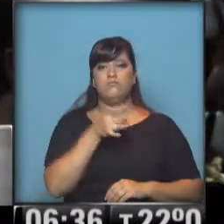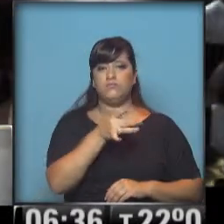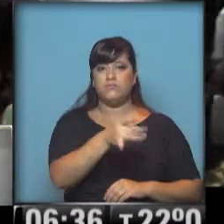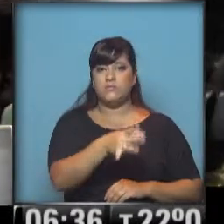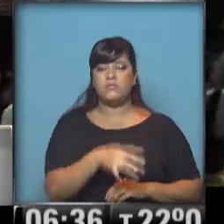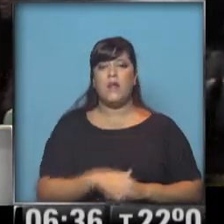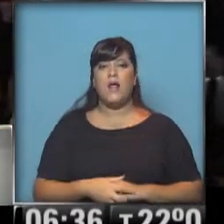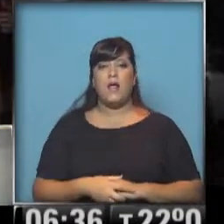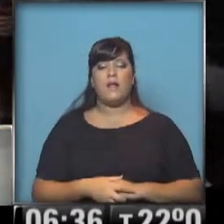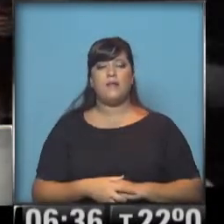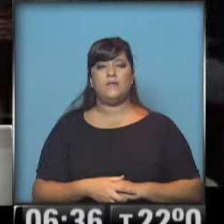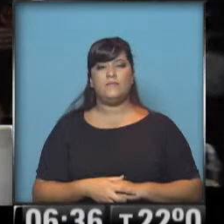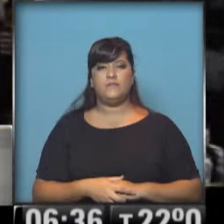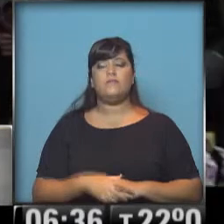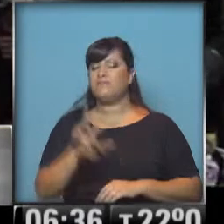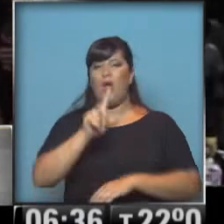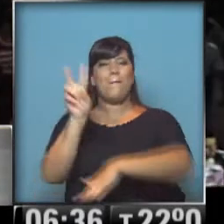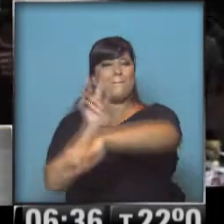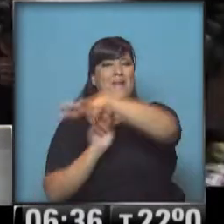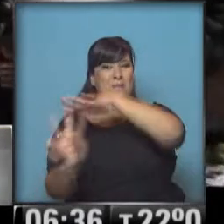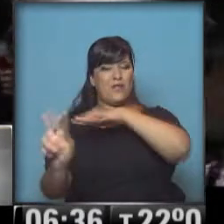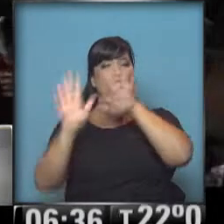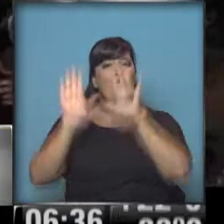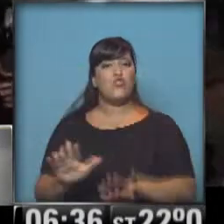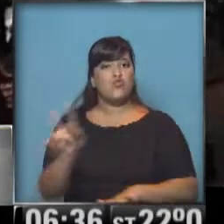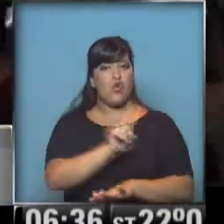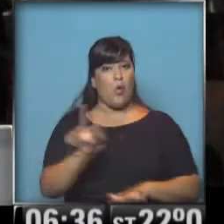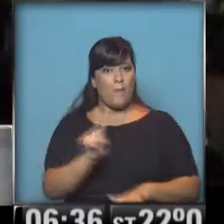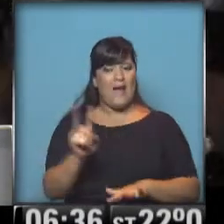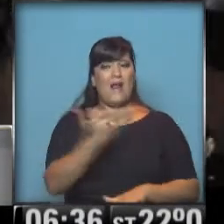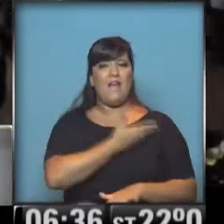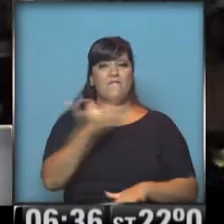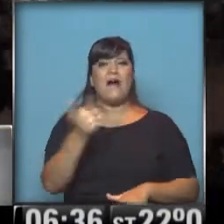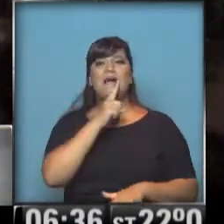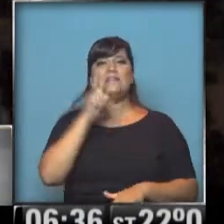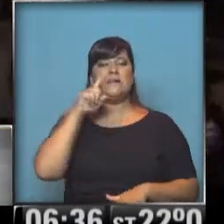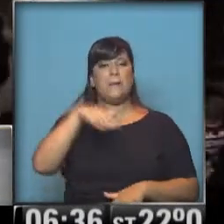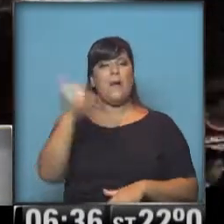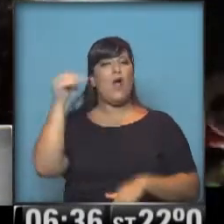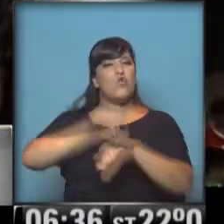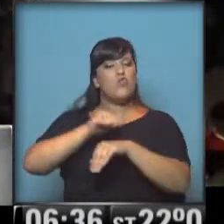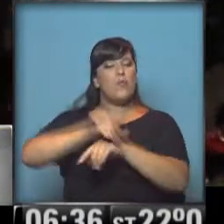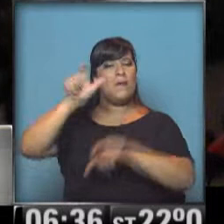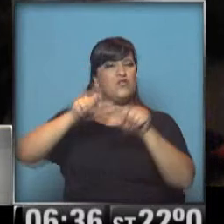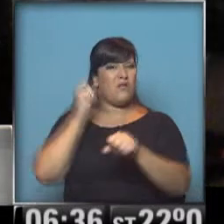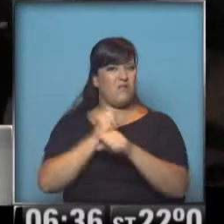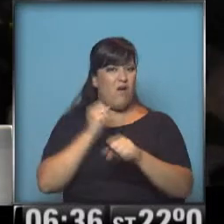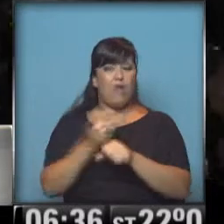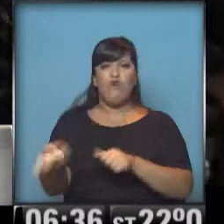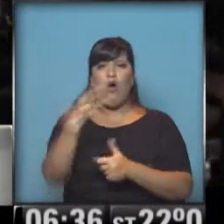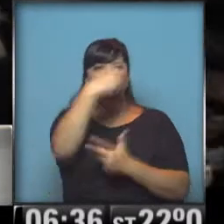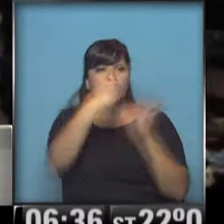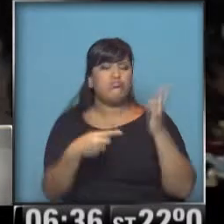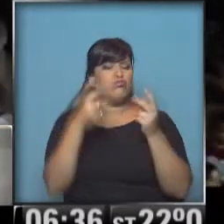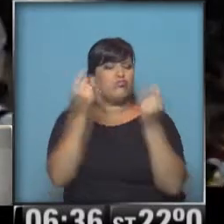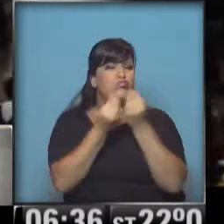la línea premetro, que no se detiene en la estación Nuestra Señora de Fátima, por obras, el resto con mucho movimiento de